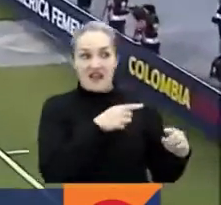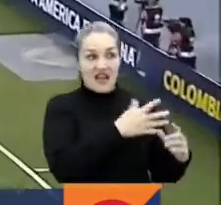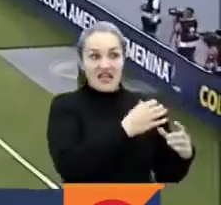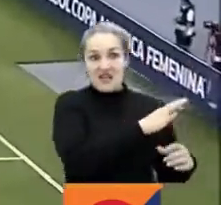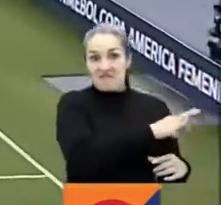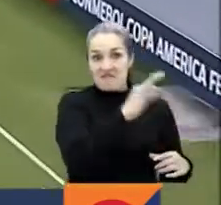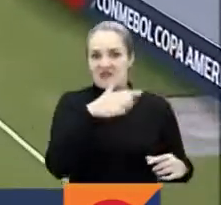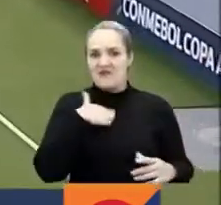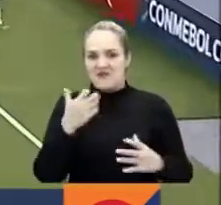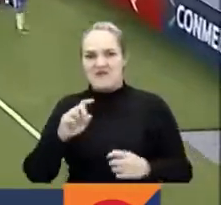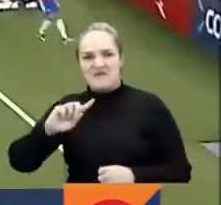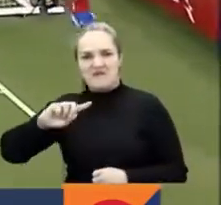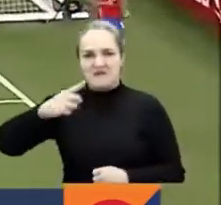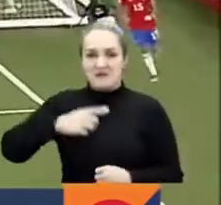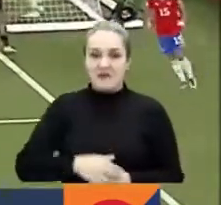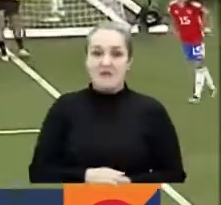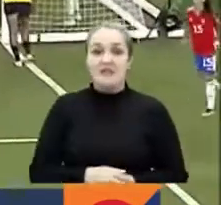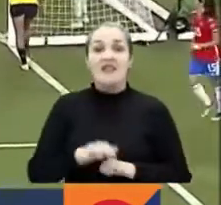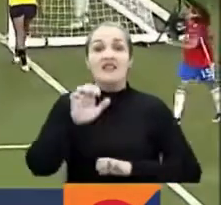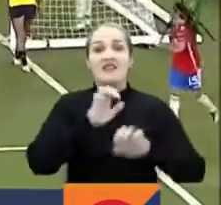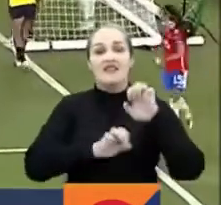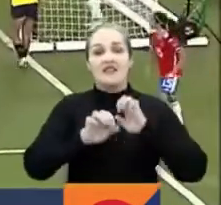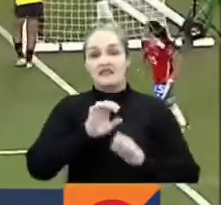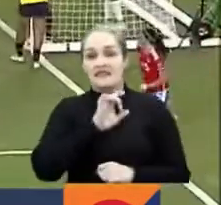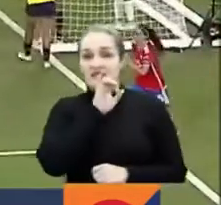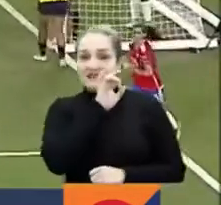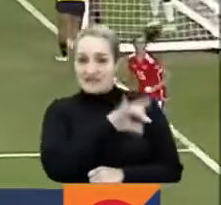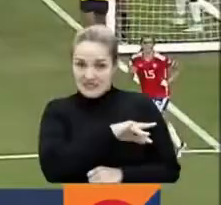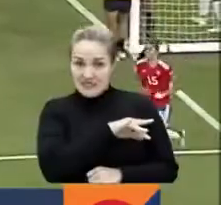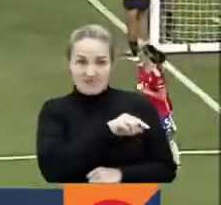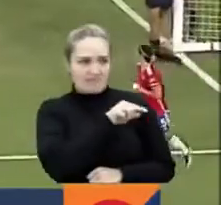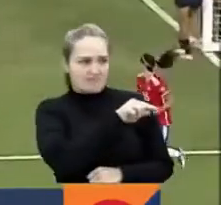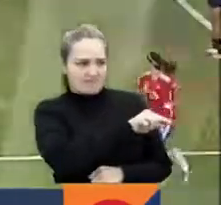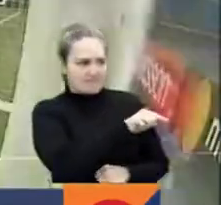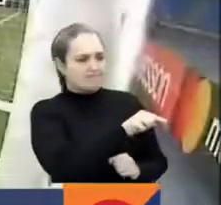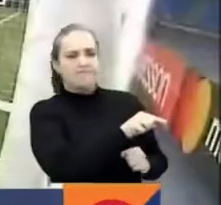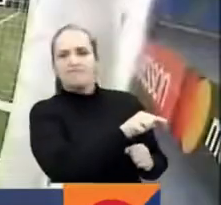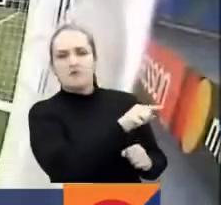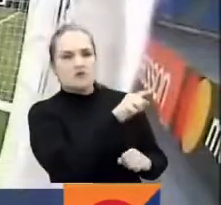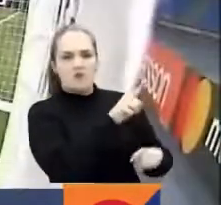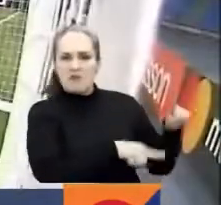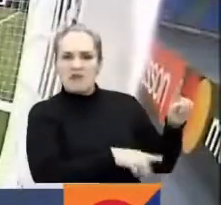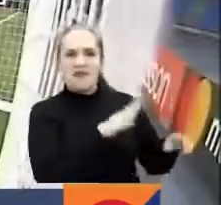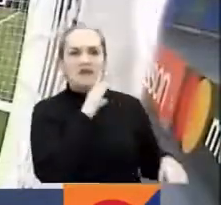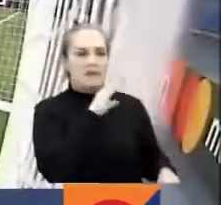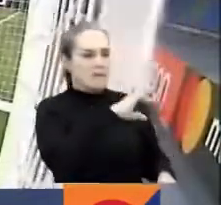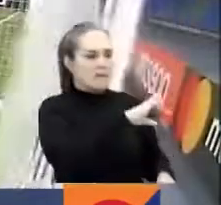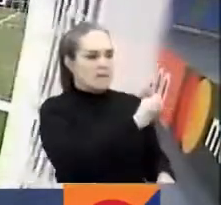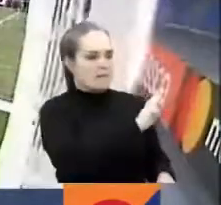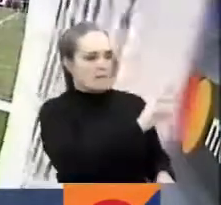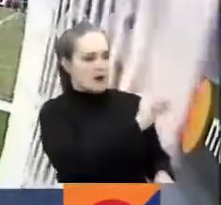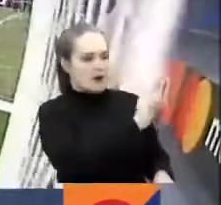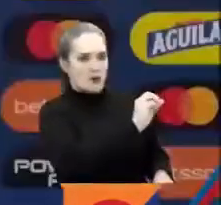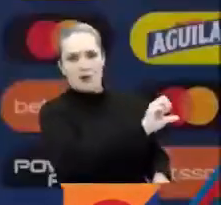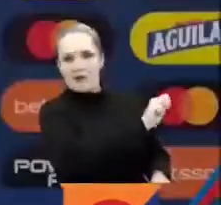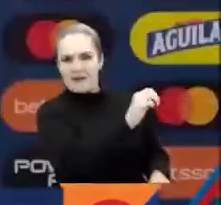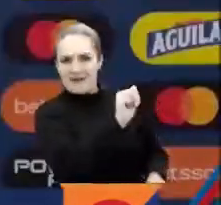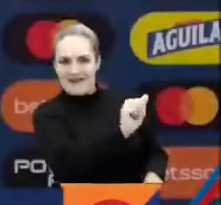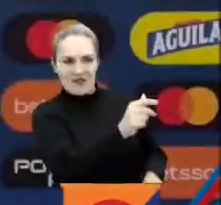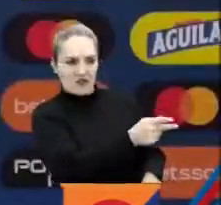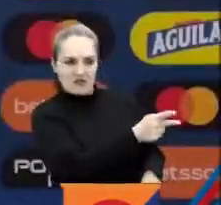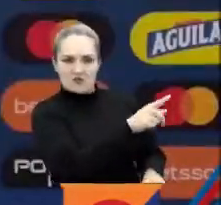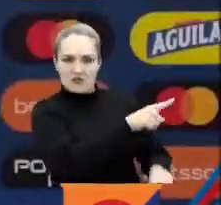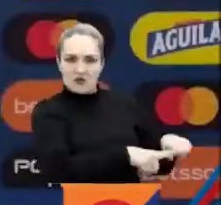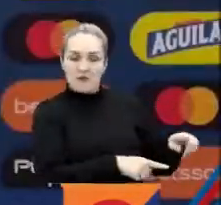tendrá bajas en la defensa. No contará con Javiera Toro ni con Daniela Pardo por lesión. Ante Colombia, La Roja tiene su última oportunidad. No estamos jugando